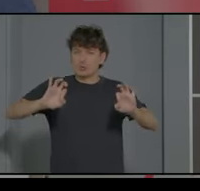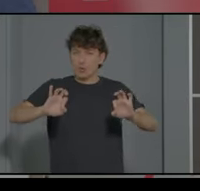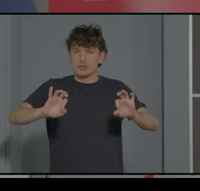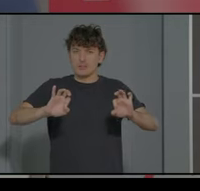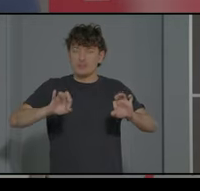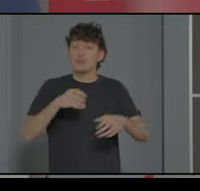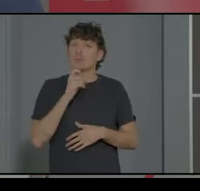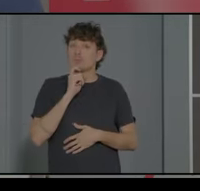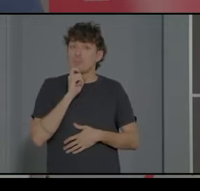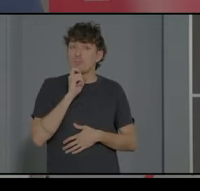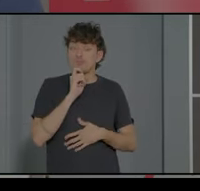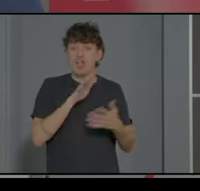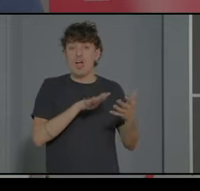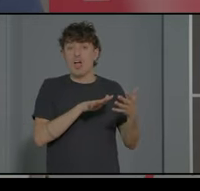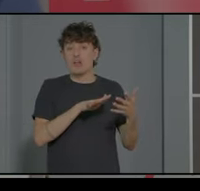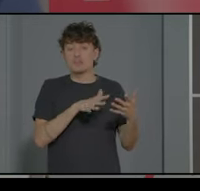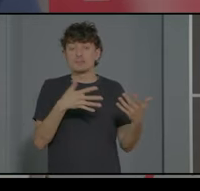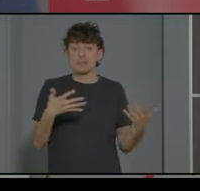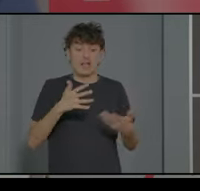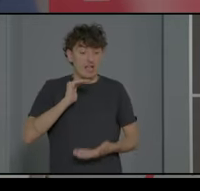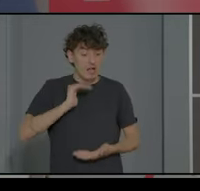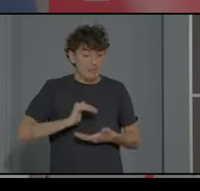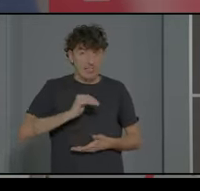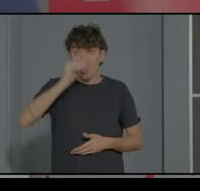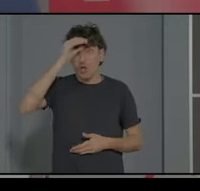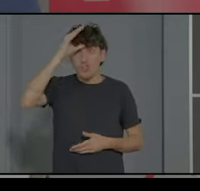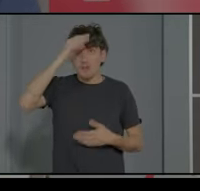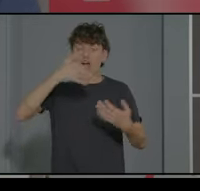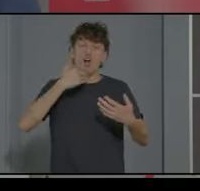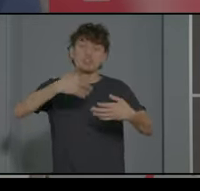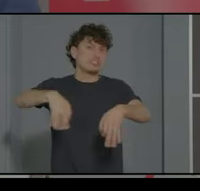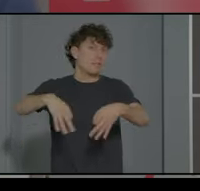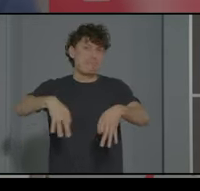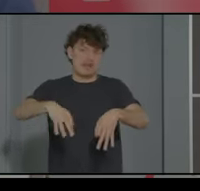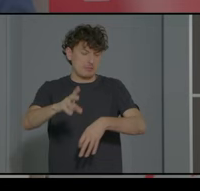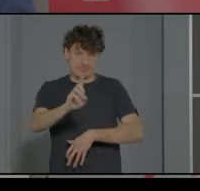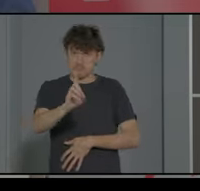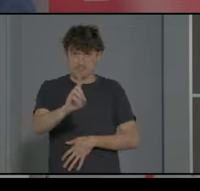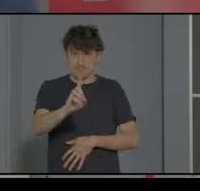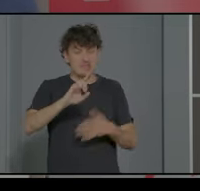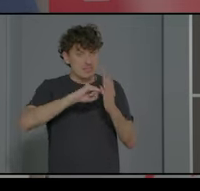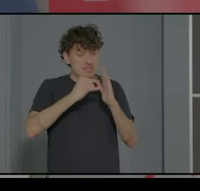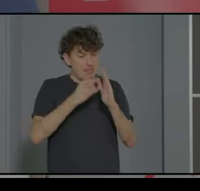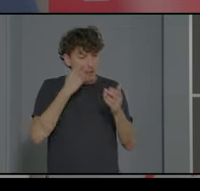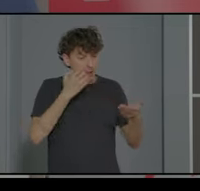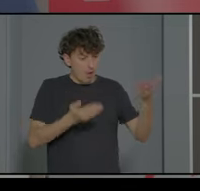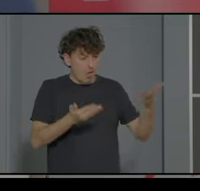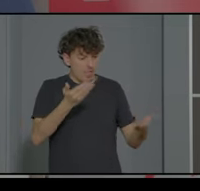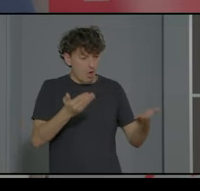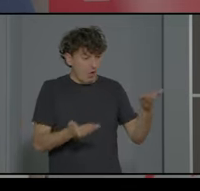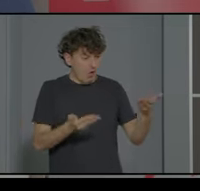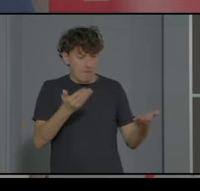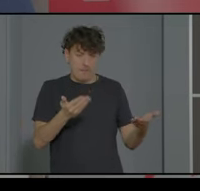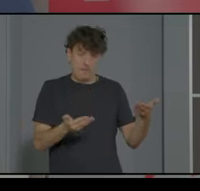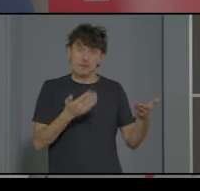simplificación respecto a las capacidades cognitivas. ¿Qué es lo que ocurre? Que en el sistema de valoración, generalmente, si